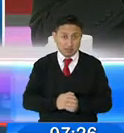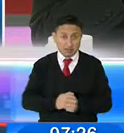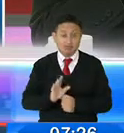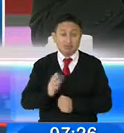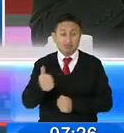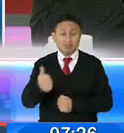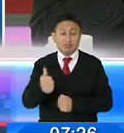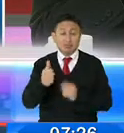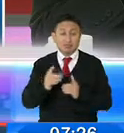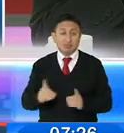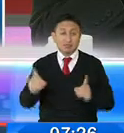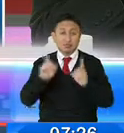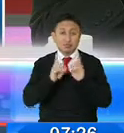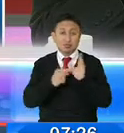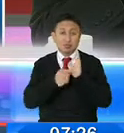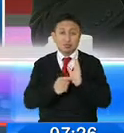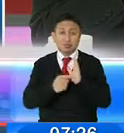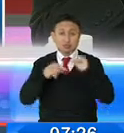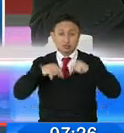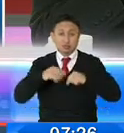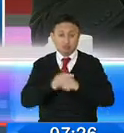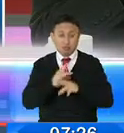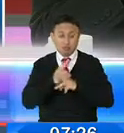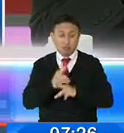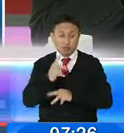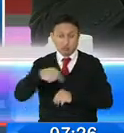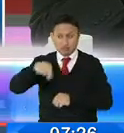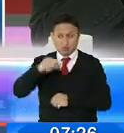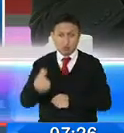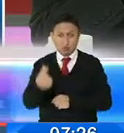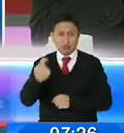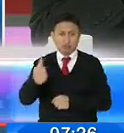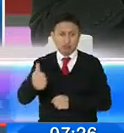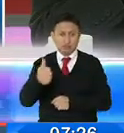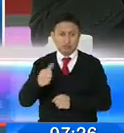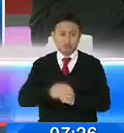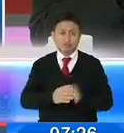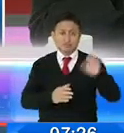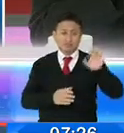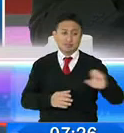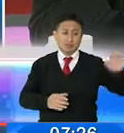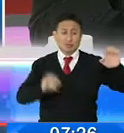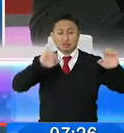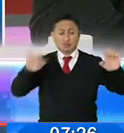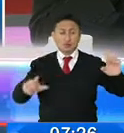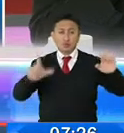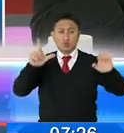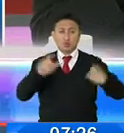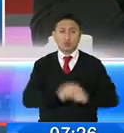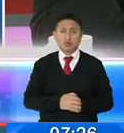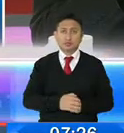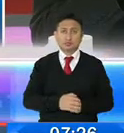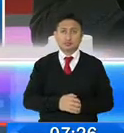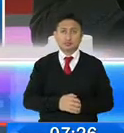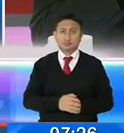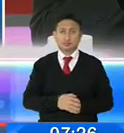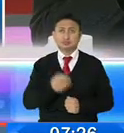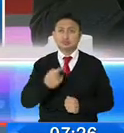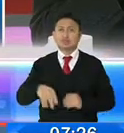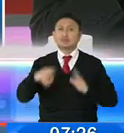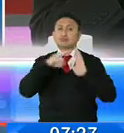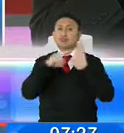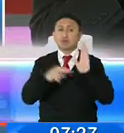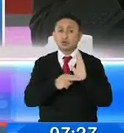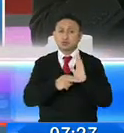propias cifras reflejan resultados positivos en este periodo de enero, julio, Roberto. ¿Hay alguna exenoración en esta medida,